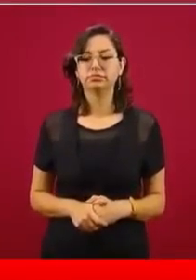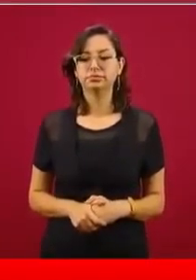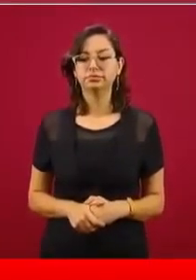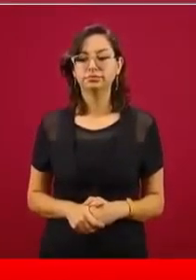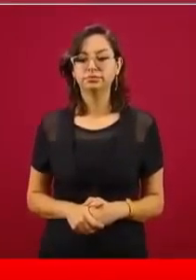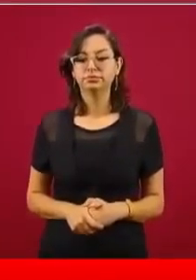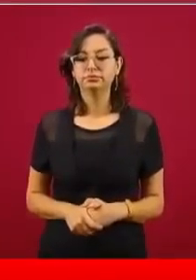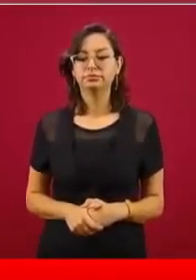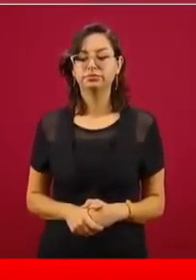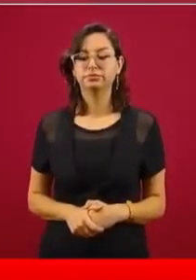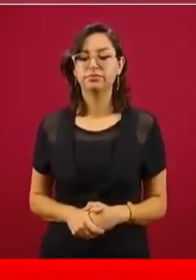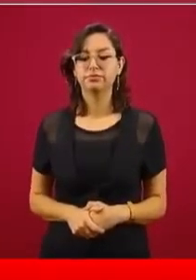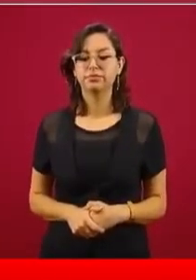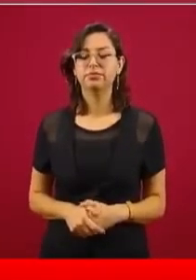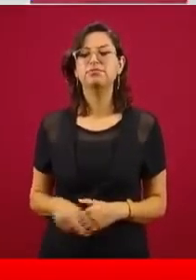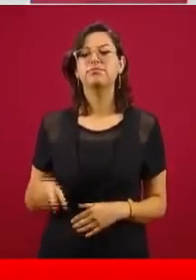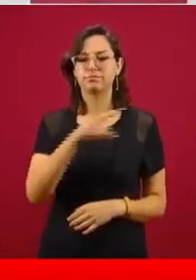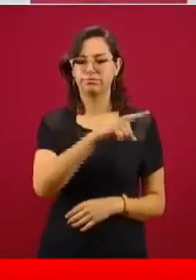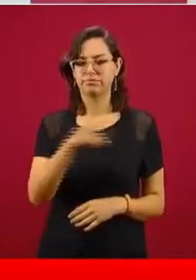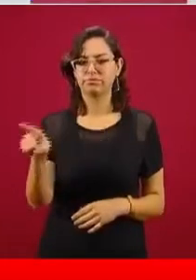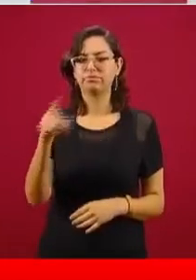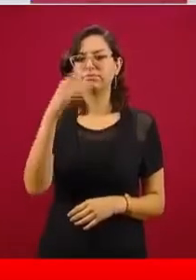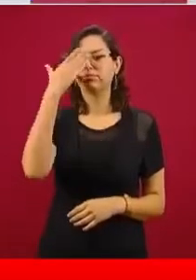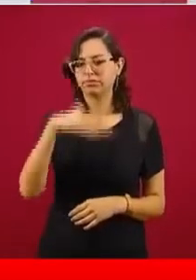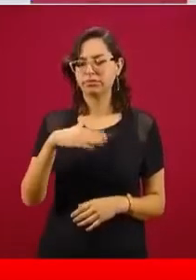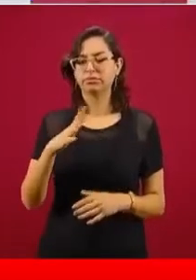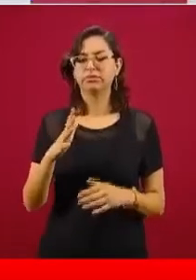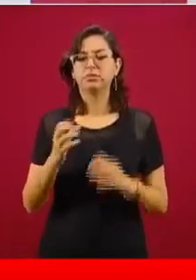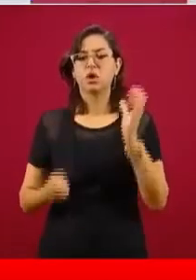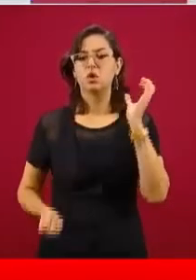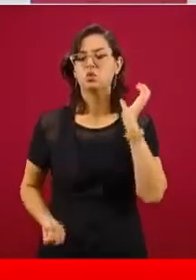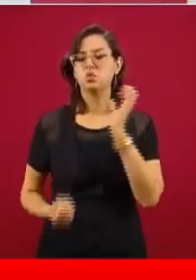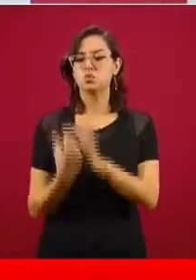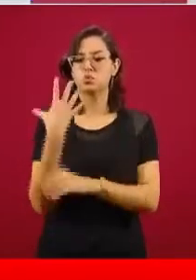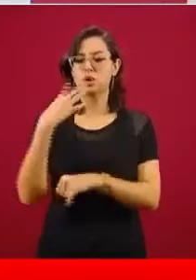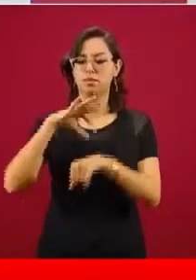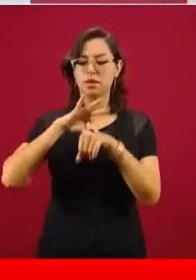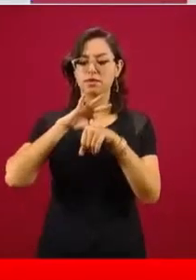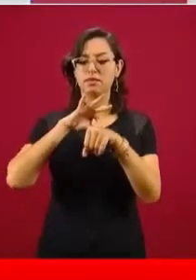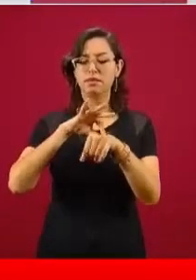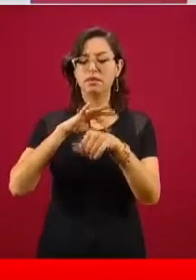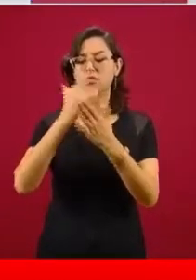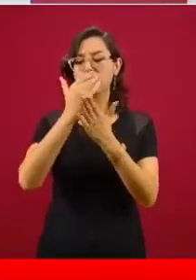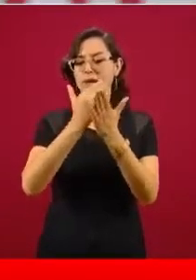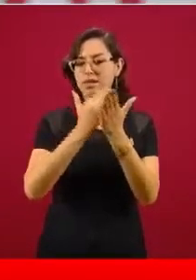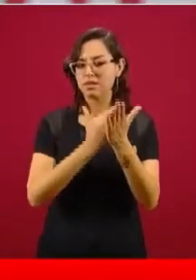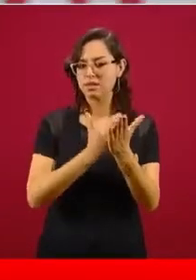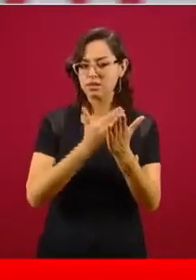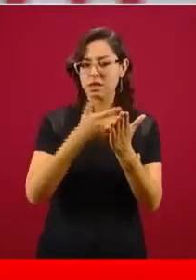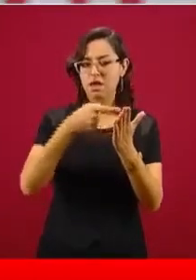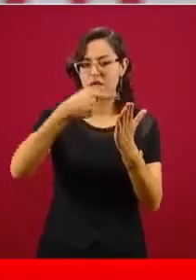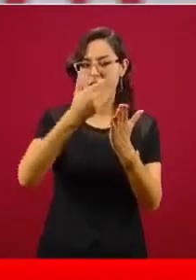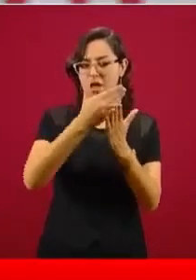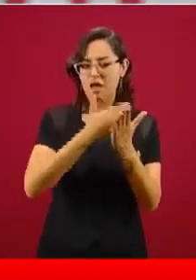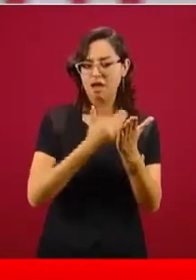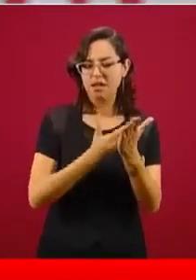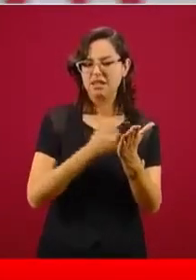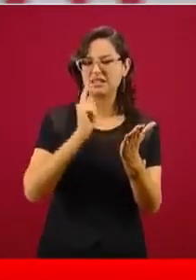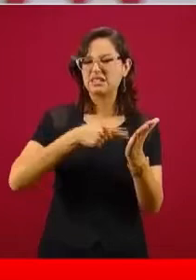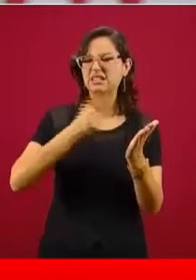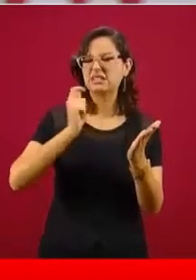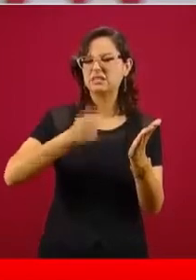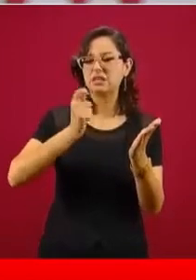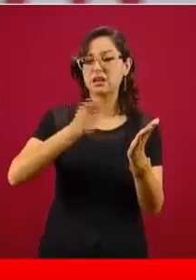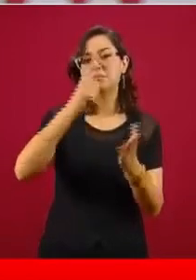Se publicó, como ustedes conocen seguramente ya, la nueva guía de traslado de restos para nuestras representaciones en el exterior, que